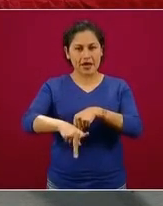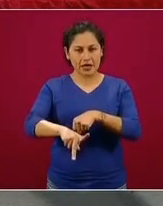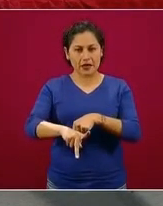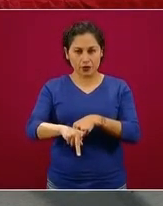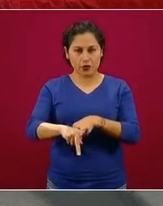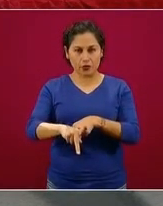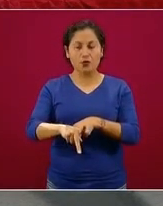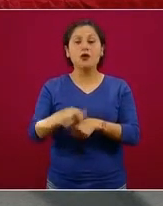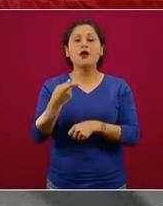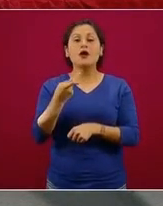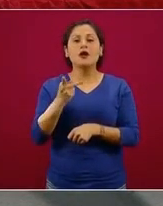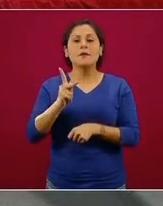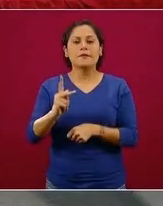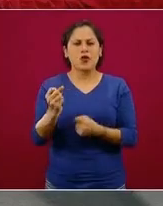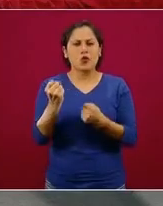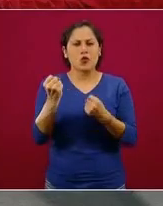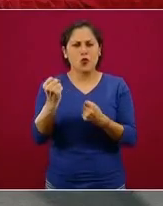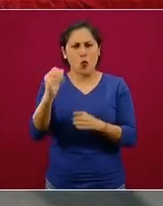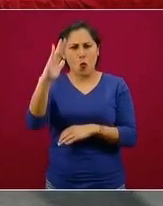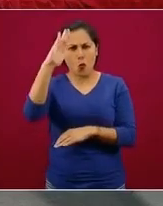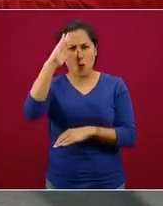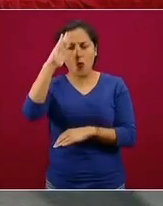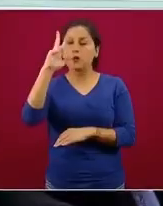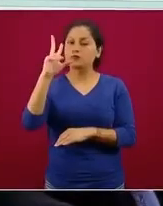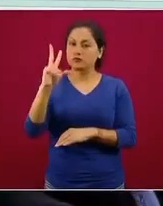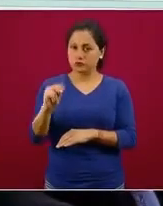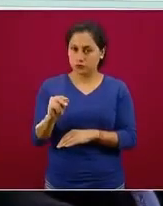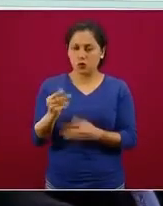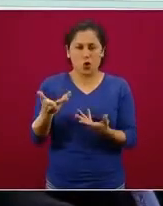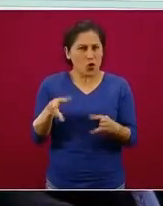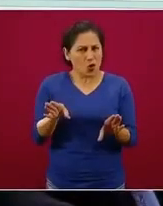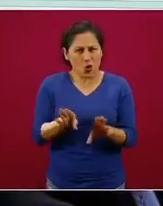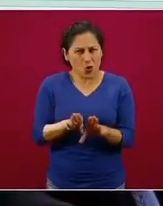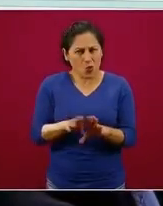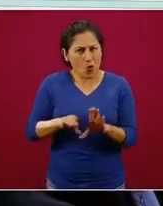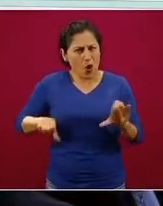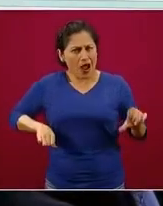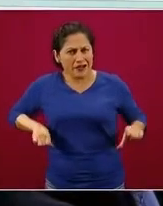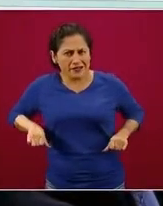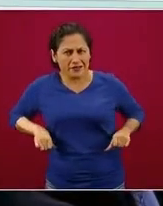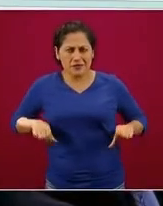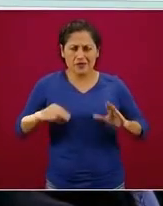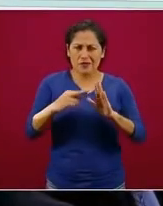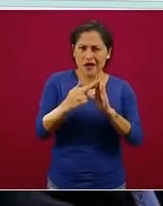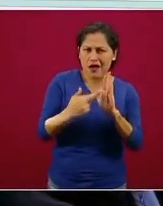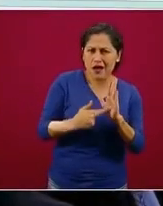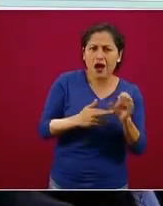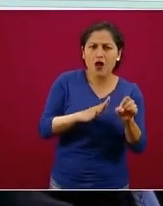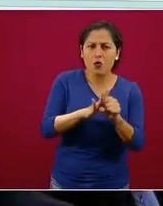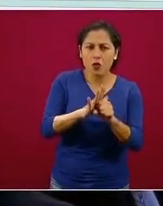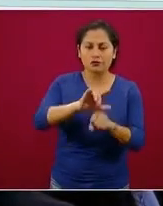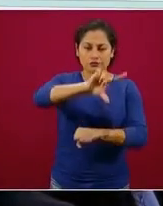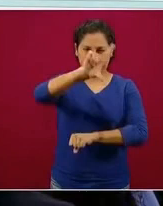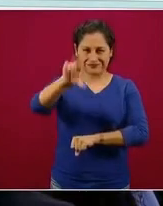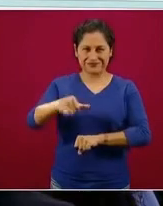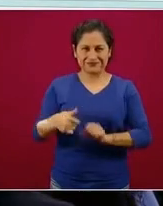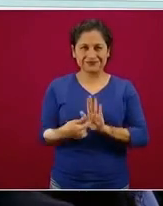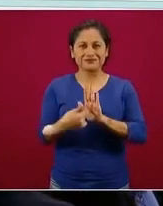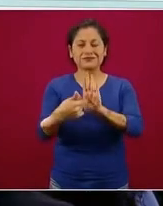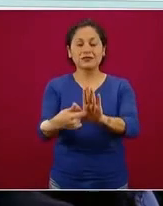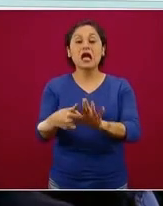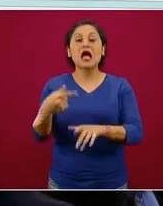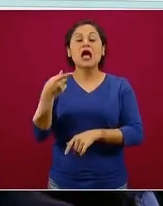para instrumentar las medidas que ahora comentaré en las siguientes dos diapositivas, pero considerar